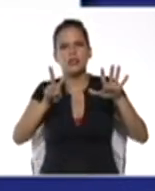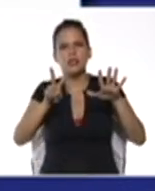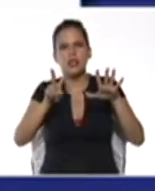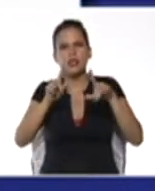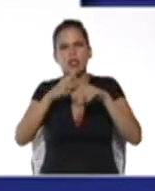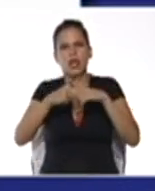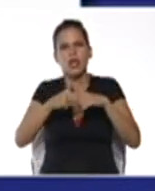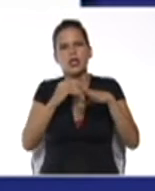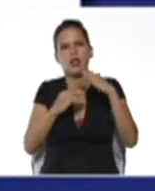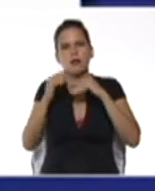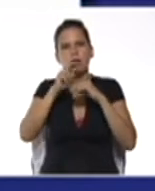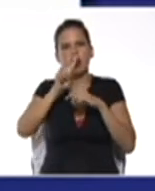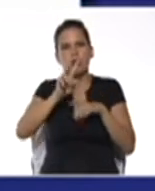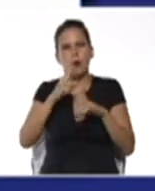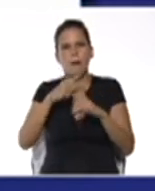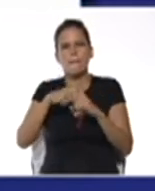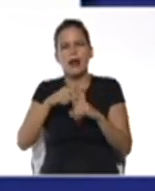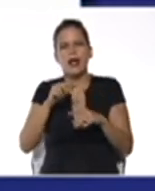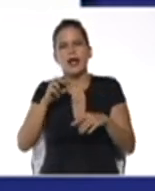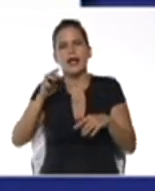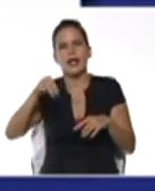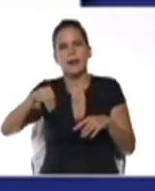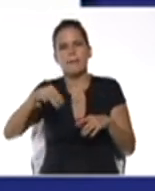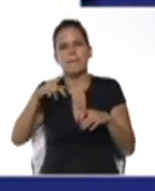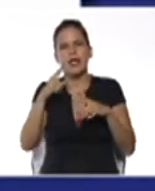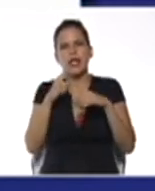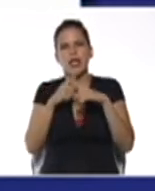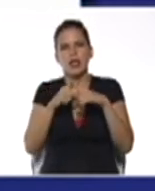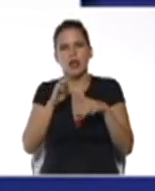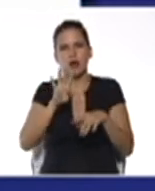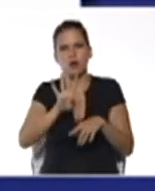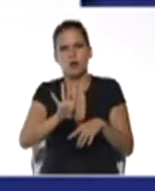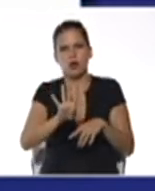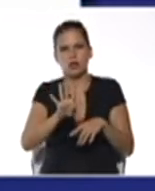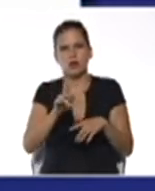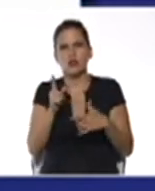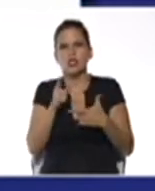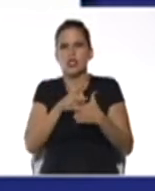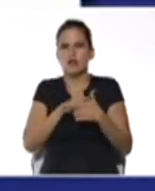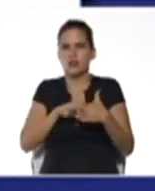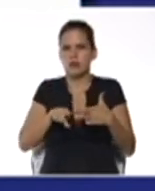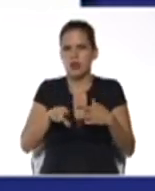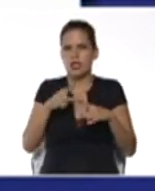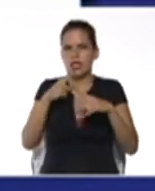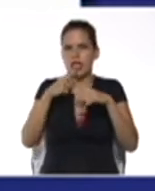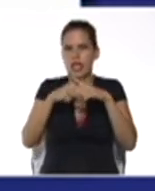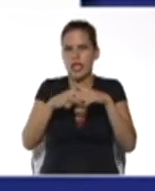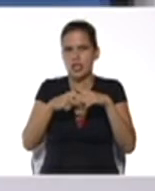por x más 4 sea divisible entre x menos 2